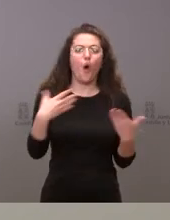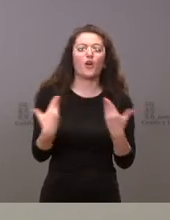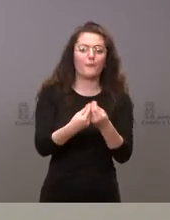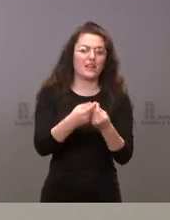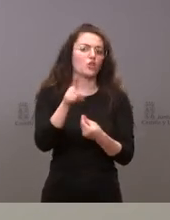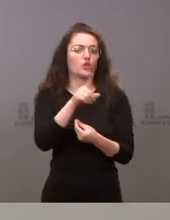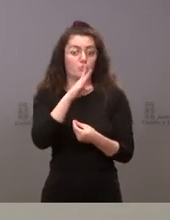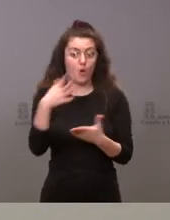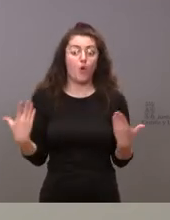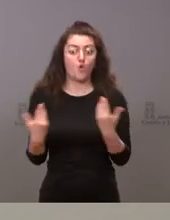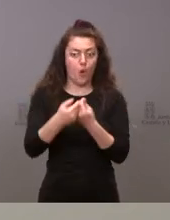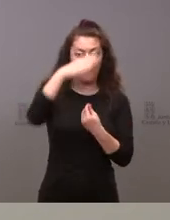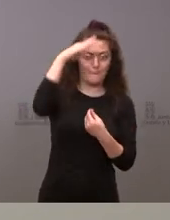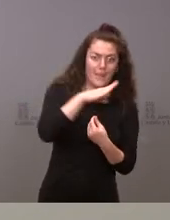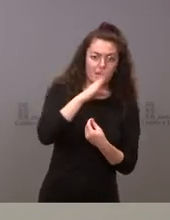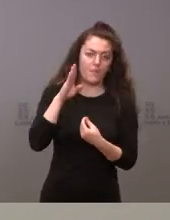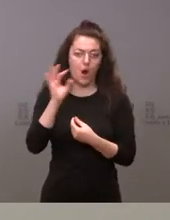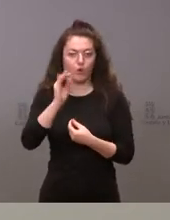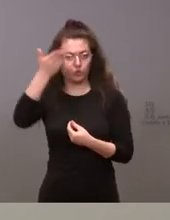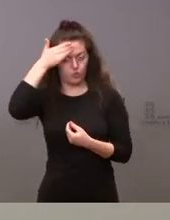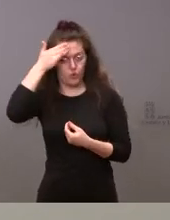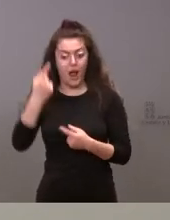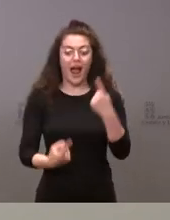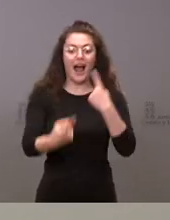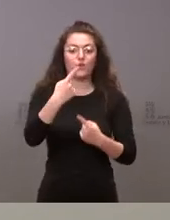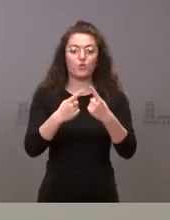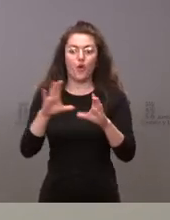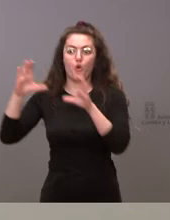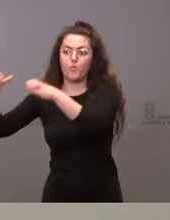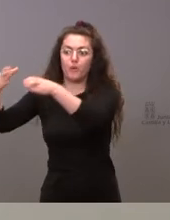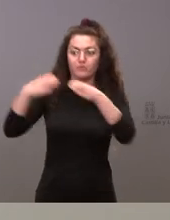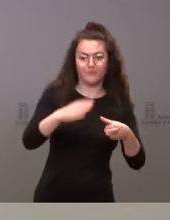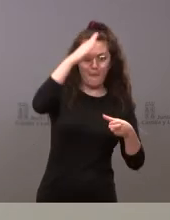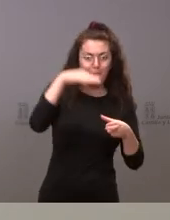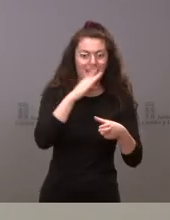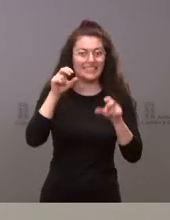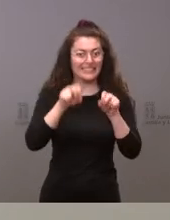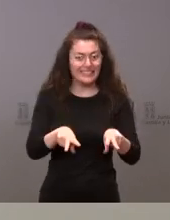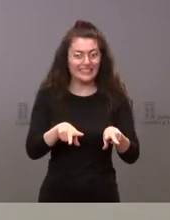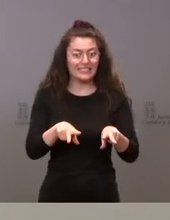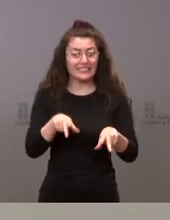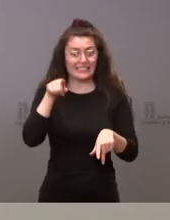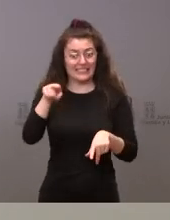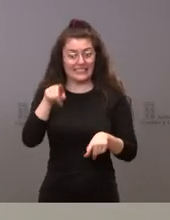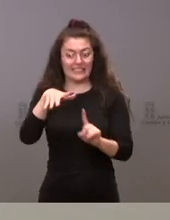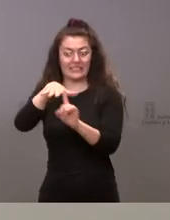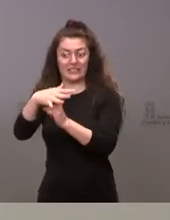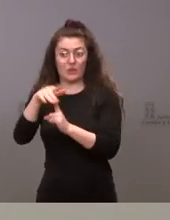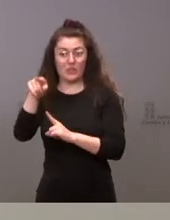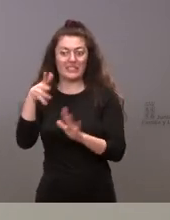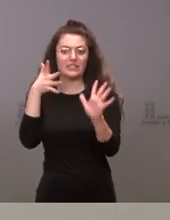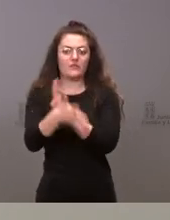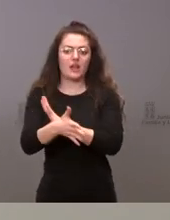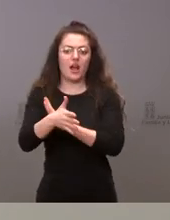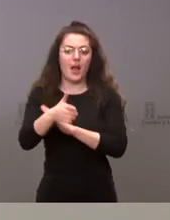algunos vienen en grupos y no vienen con sus padres incluso en esas circunstancias por tanto ya serían menores no acompañados el